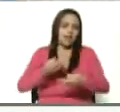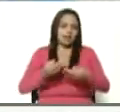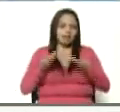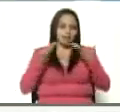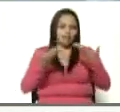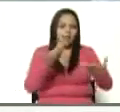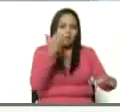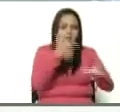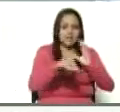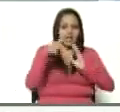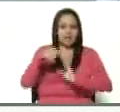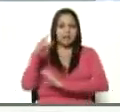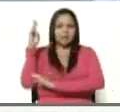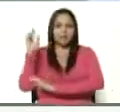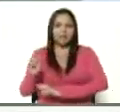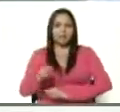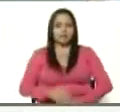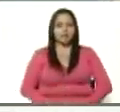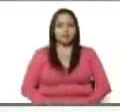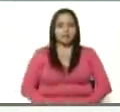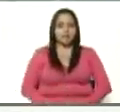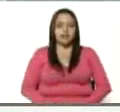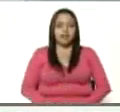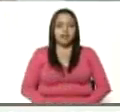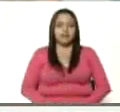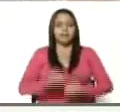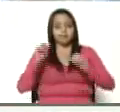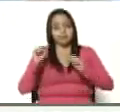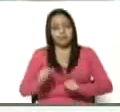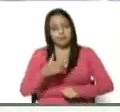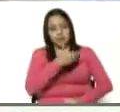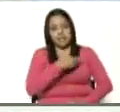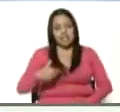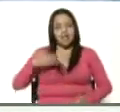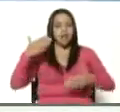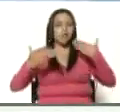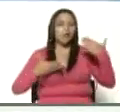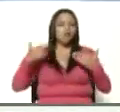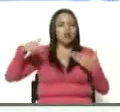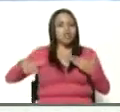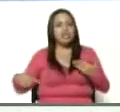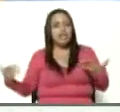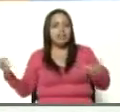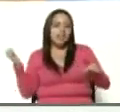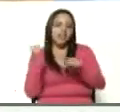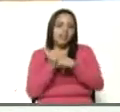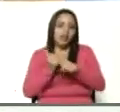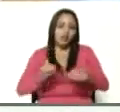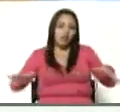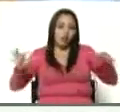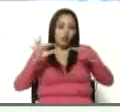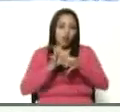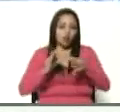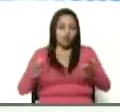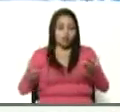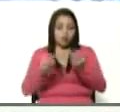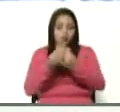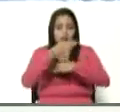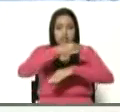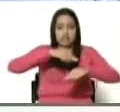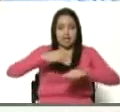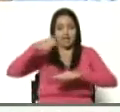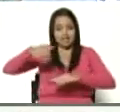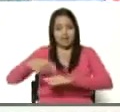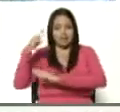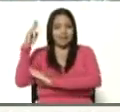aquí en Petare. Bueno, presidente, qué emoción que estemos todos juntos trabajando con el gabinete ministerial hoy aquí en